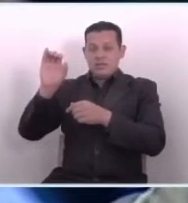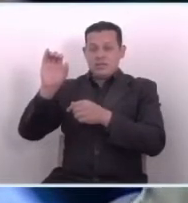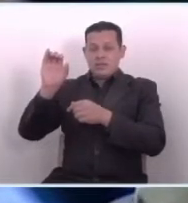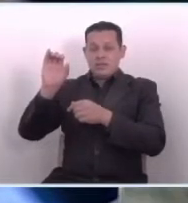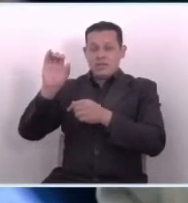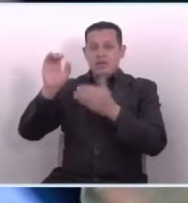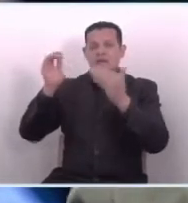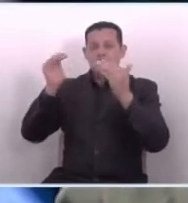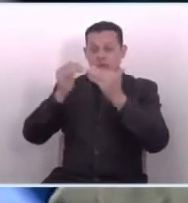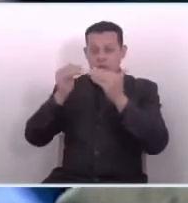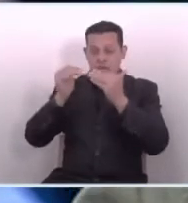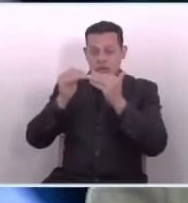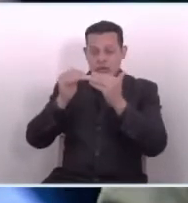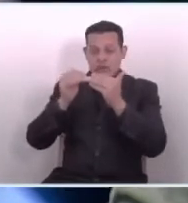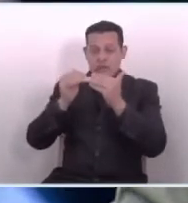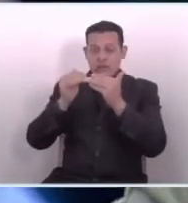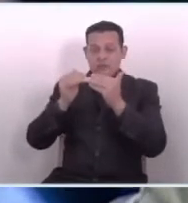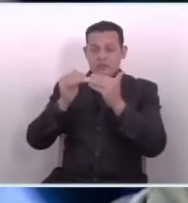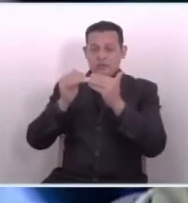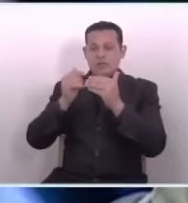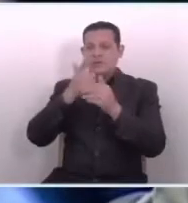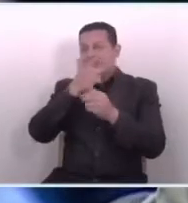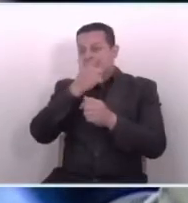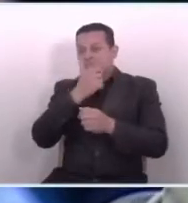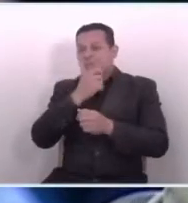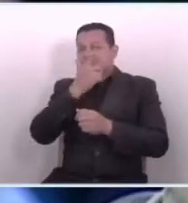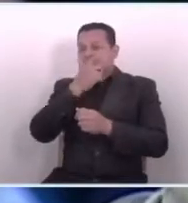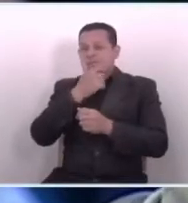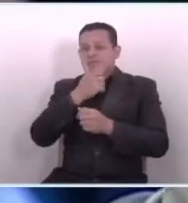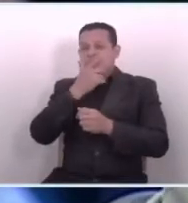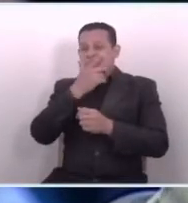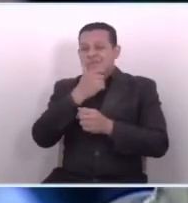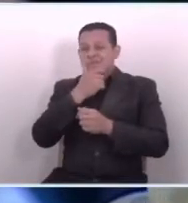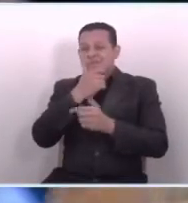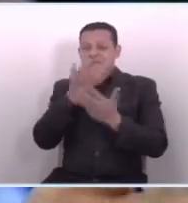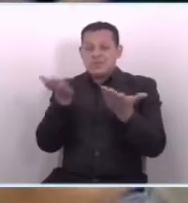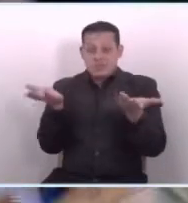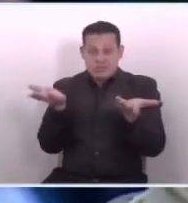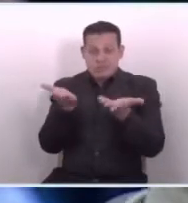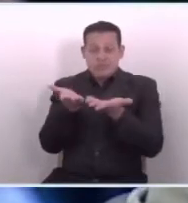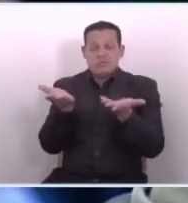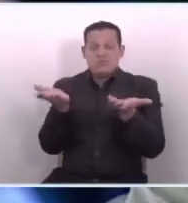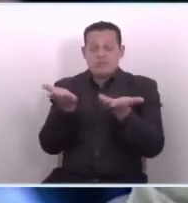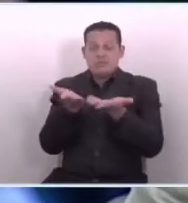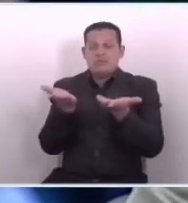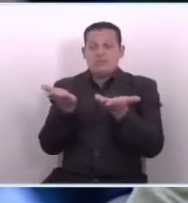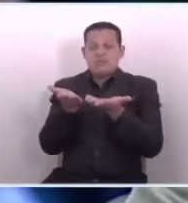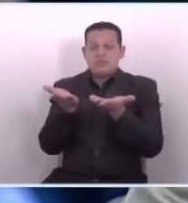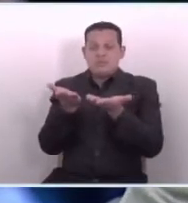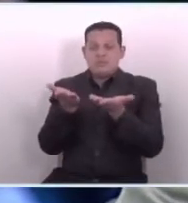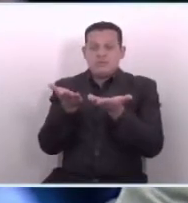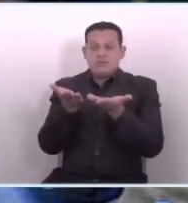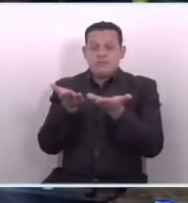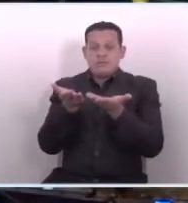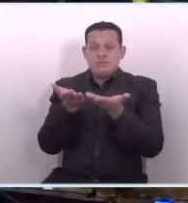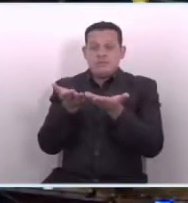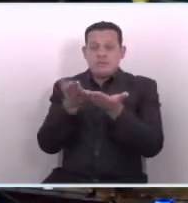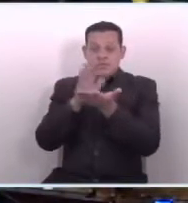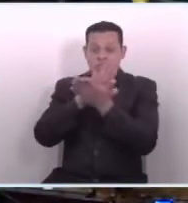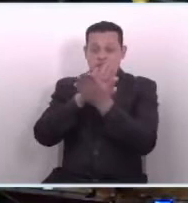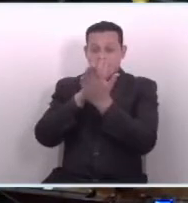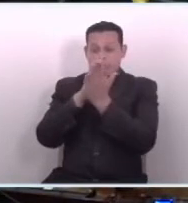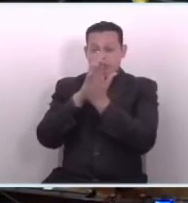además, entre las dudas que generan y que se vierten